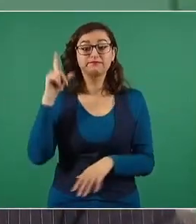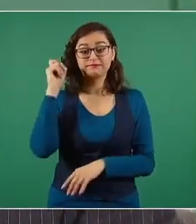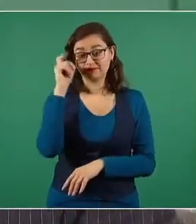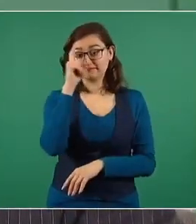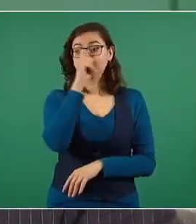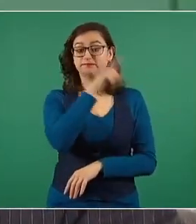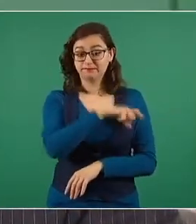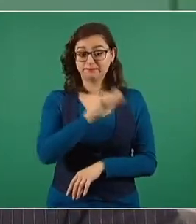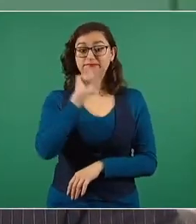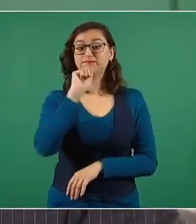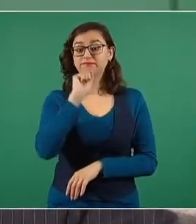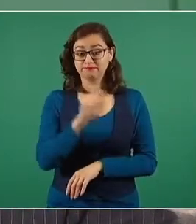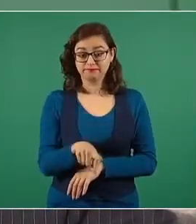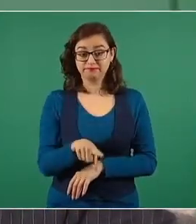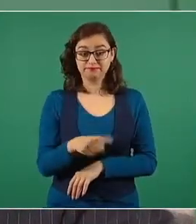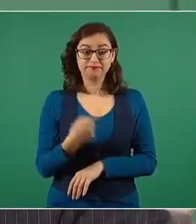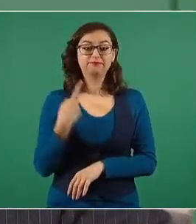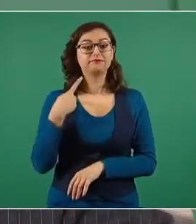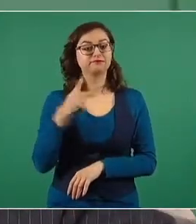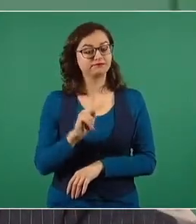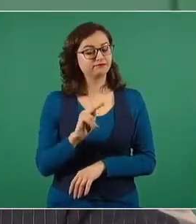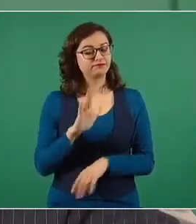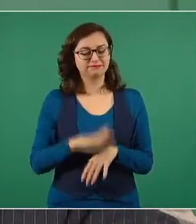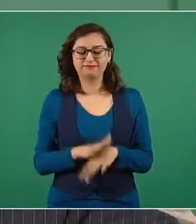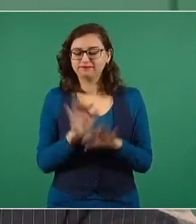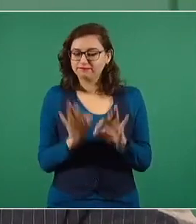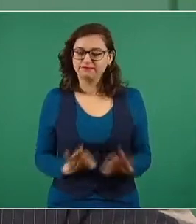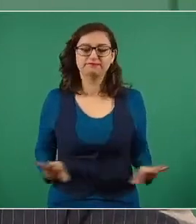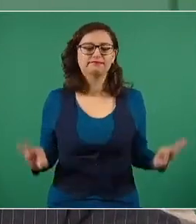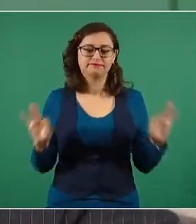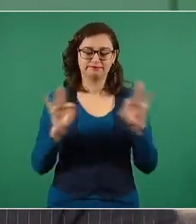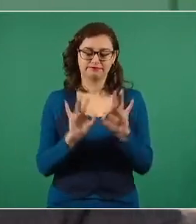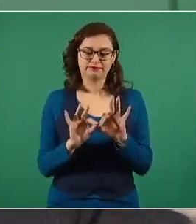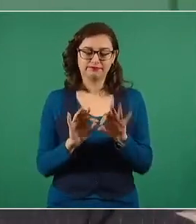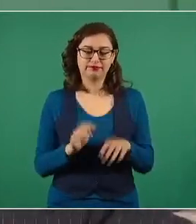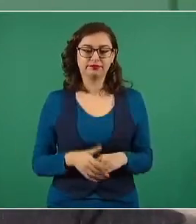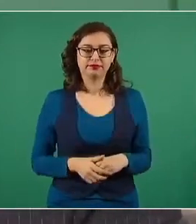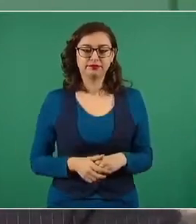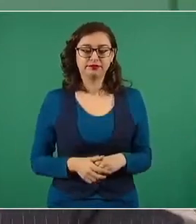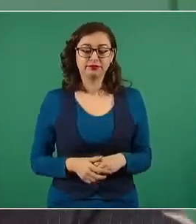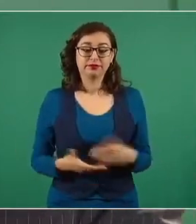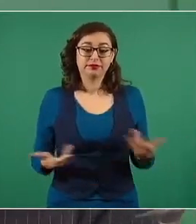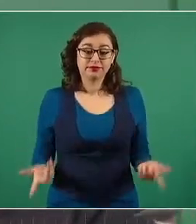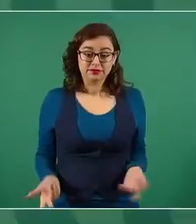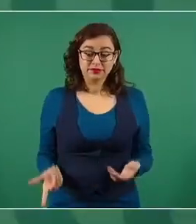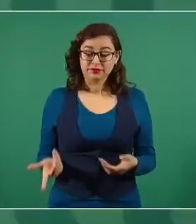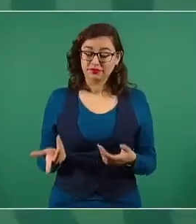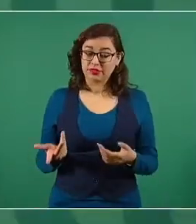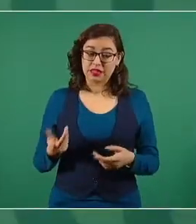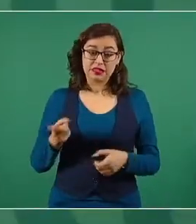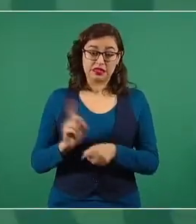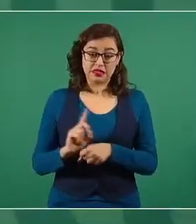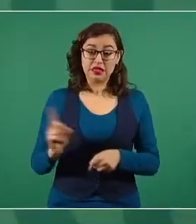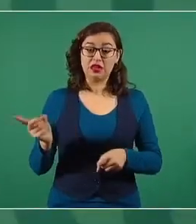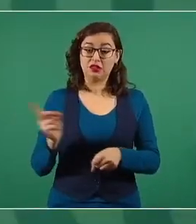pero es lo más importante. Entonces, todo lo que se hace es enseñanza,